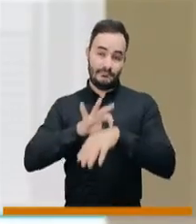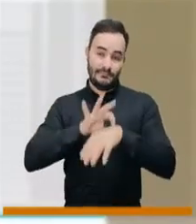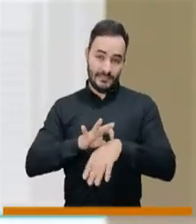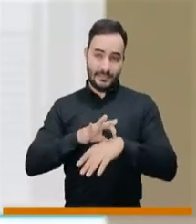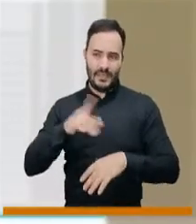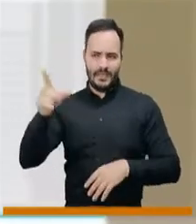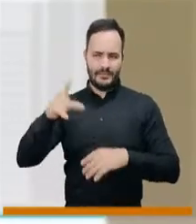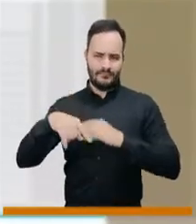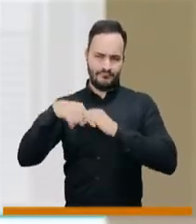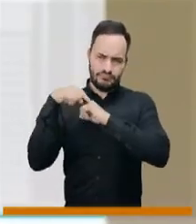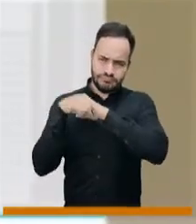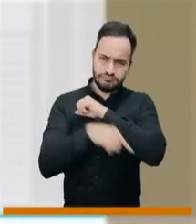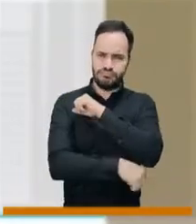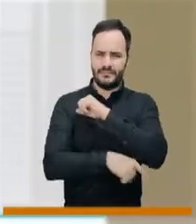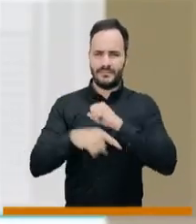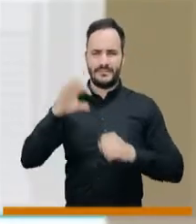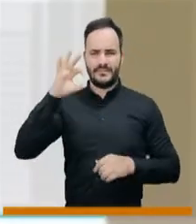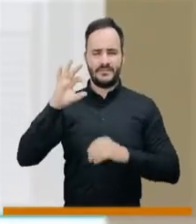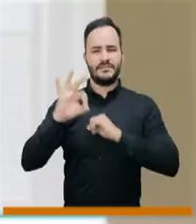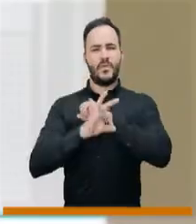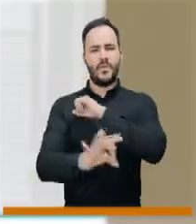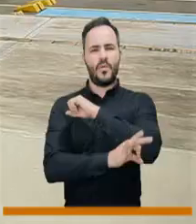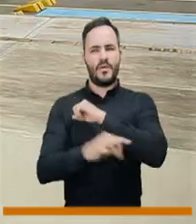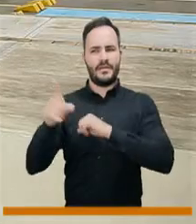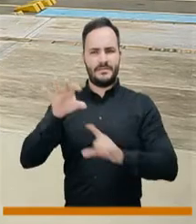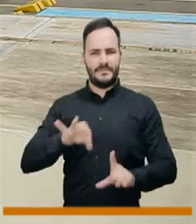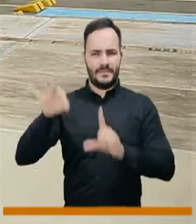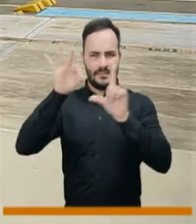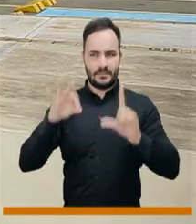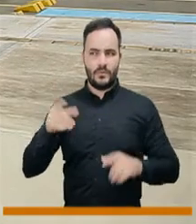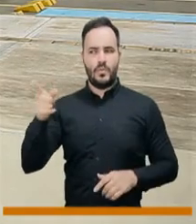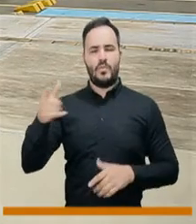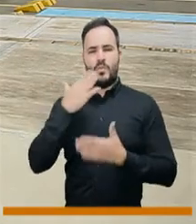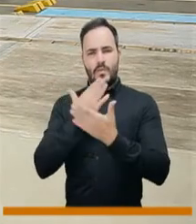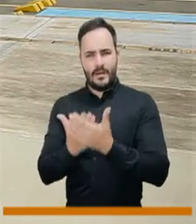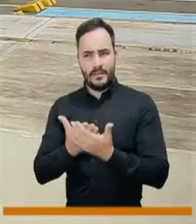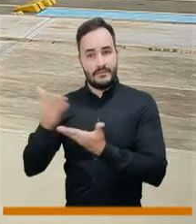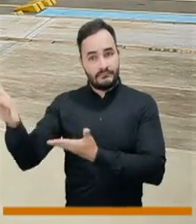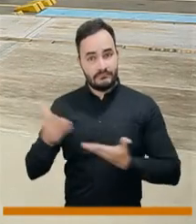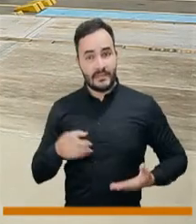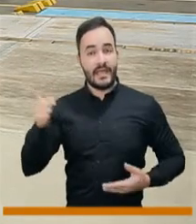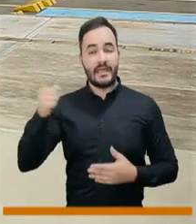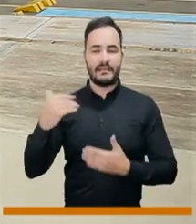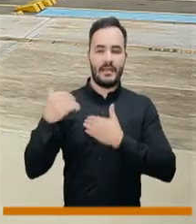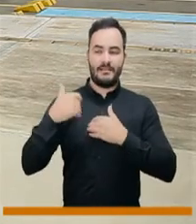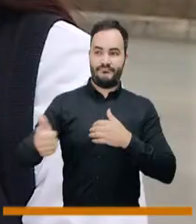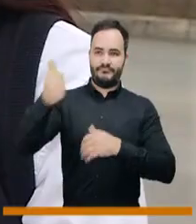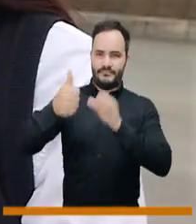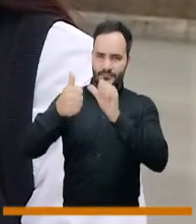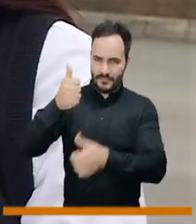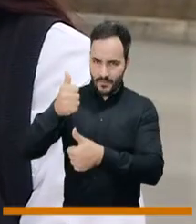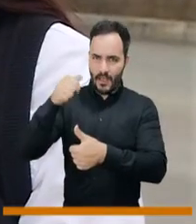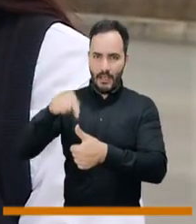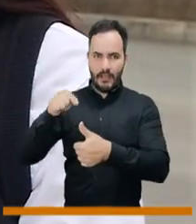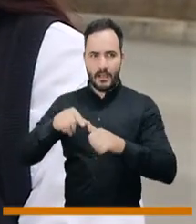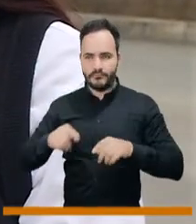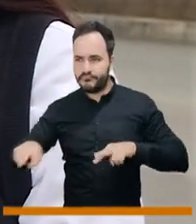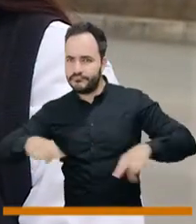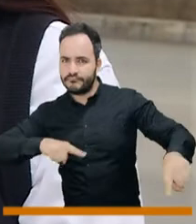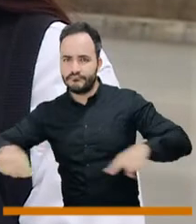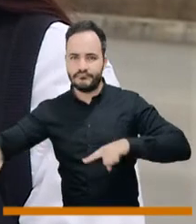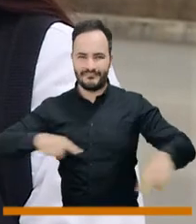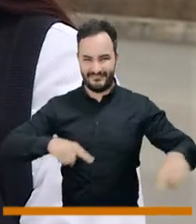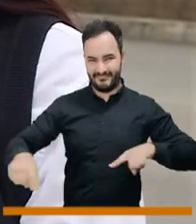especialista en psiquiatría María Mercedes Uribe Izaza, subgerente encargada de prestación de servicios de lomo con amplia